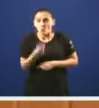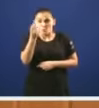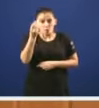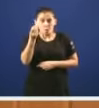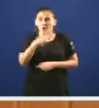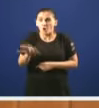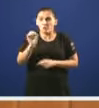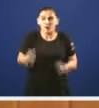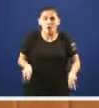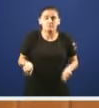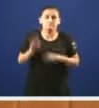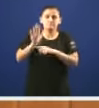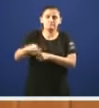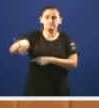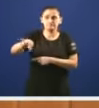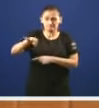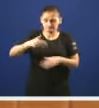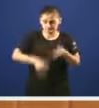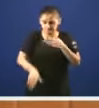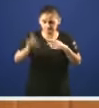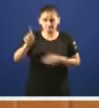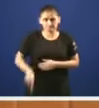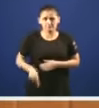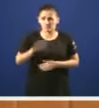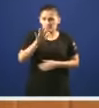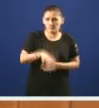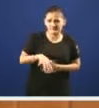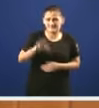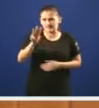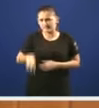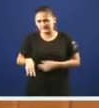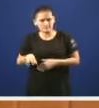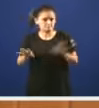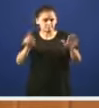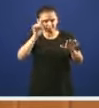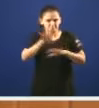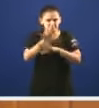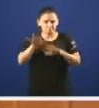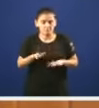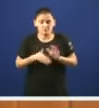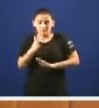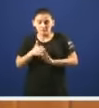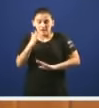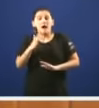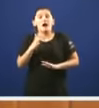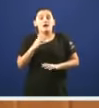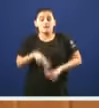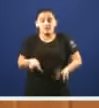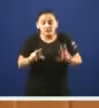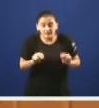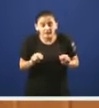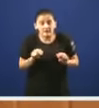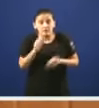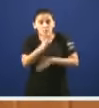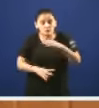Cámara e a realidade é que a sós meses cinco meses tres meses non o sabemos de que remate esta legislatura e de que